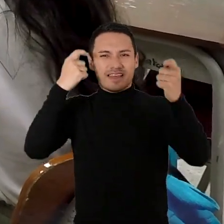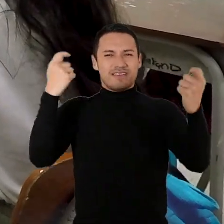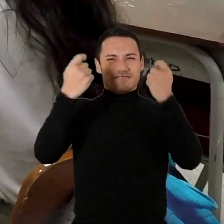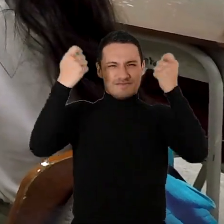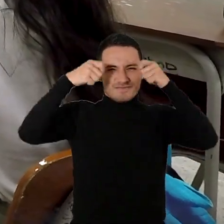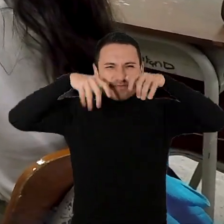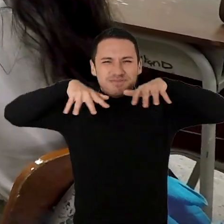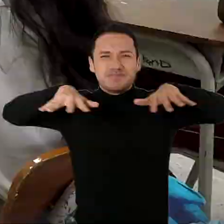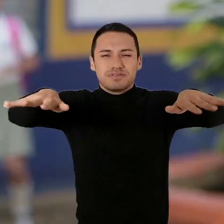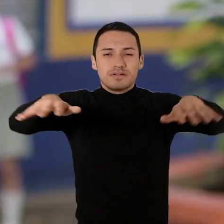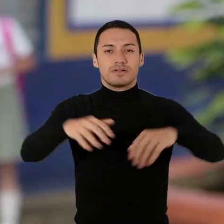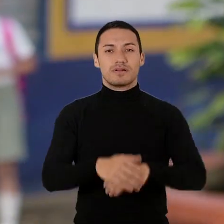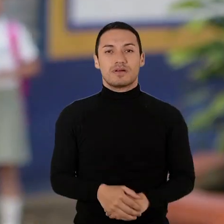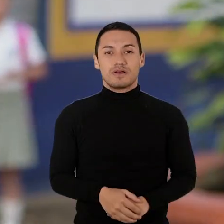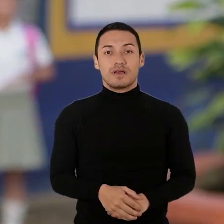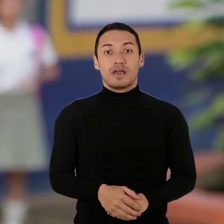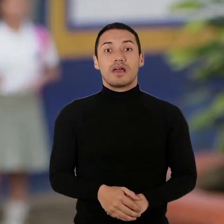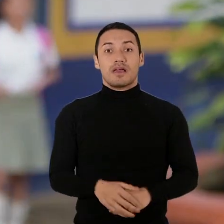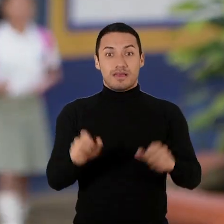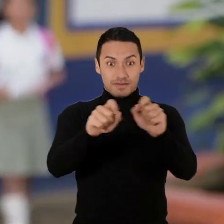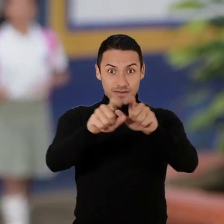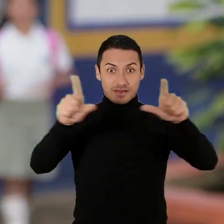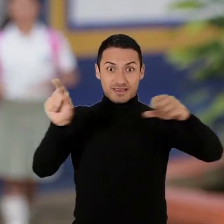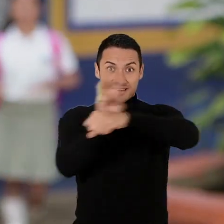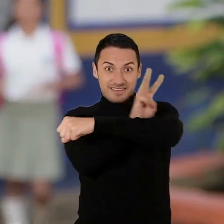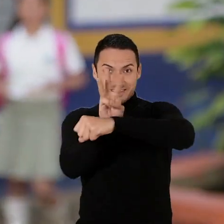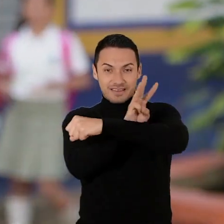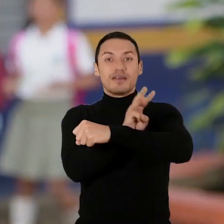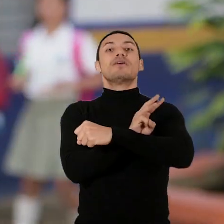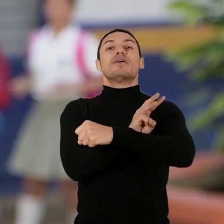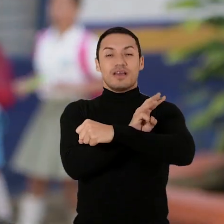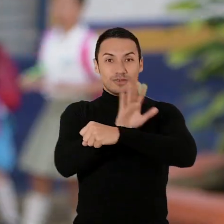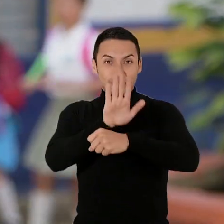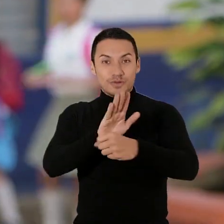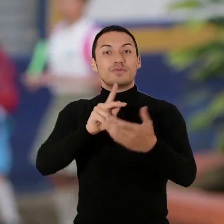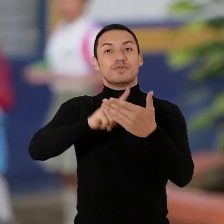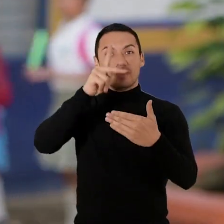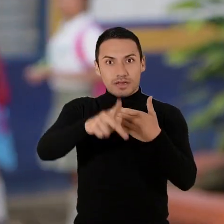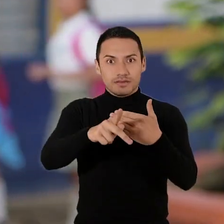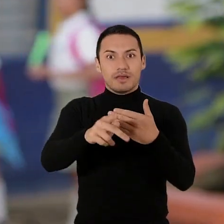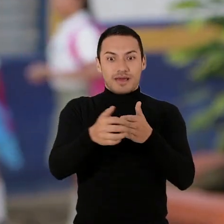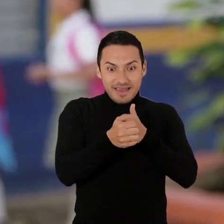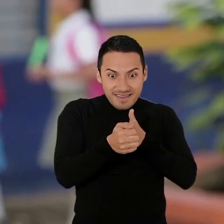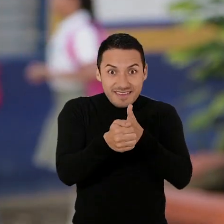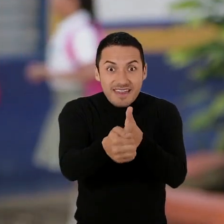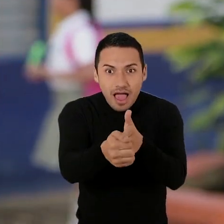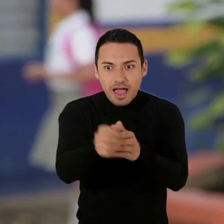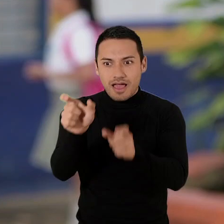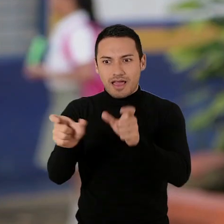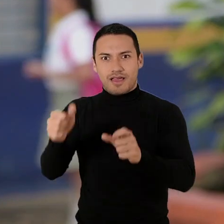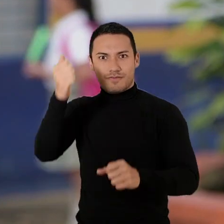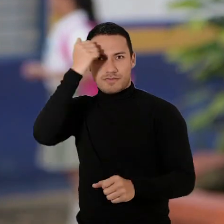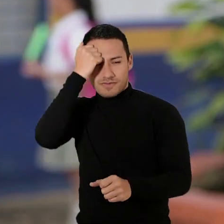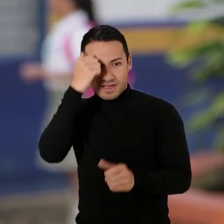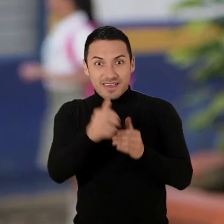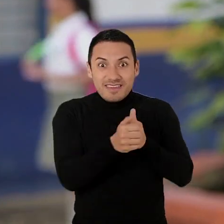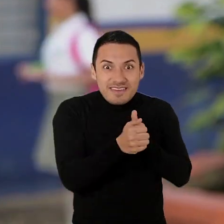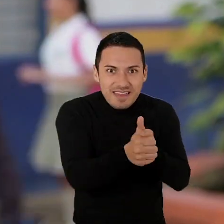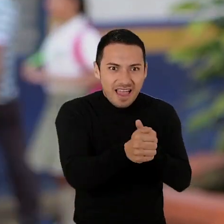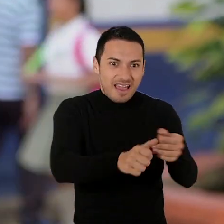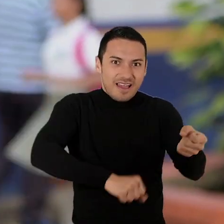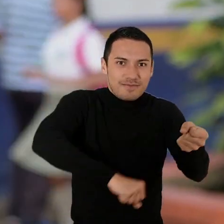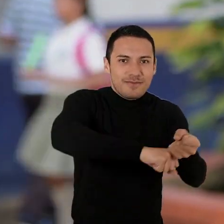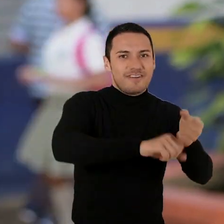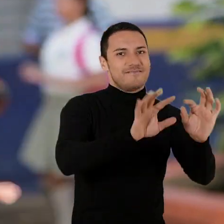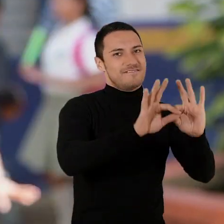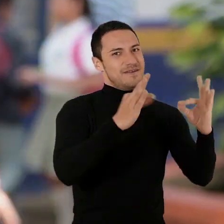estrategias de comunicación que se han ido implementando, el blog del proyecto fortalecer la guía de orientación a los docentes y la guía